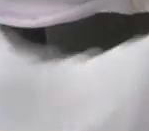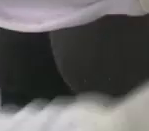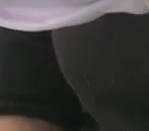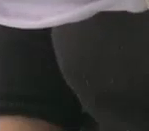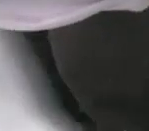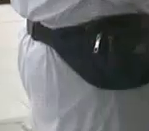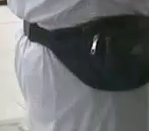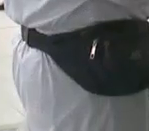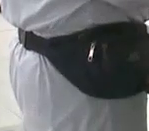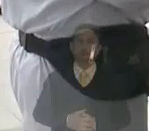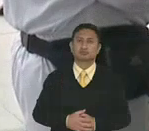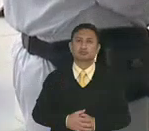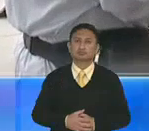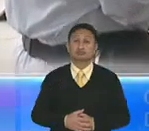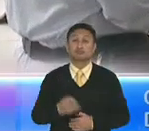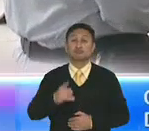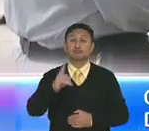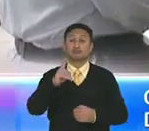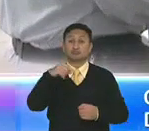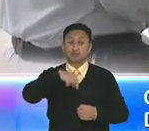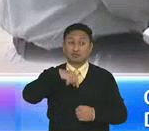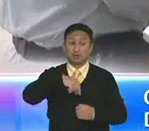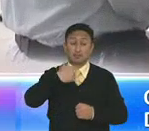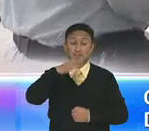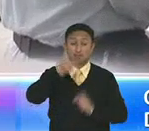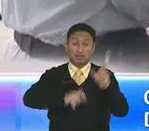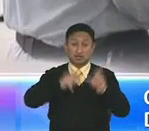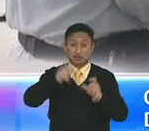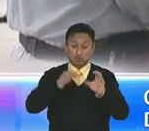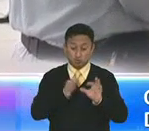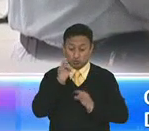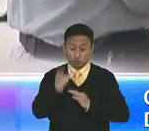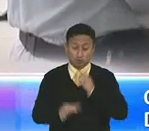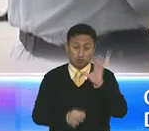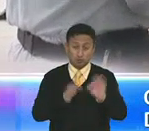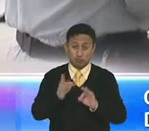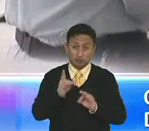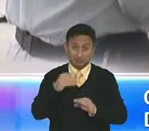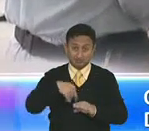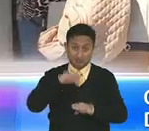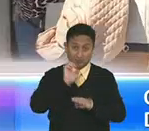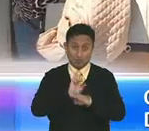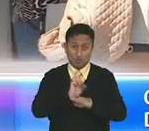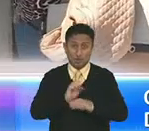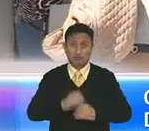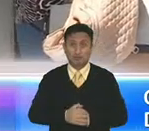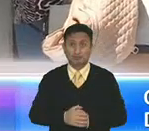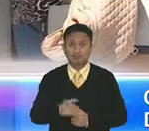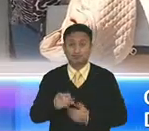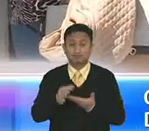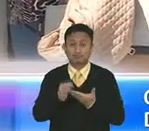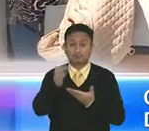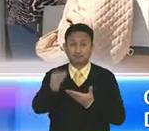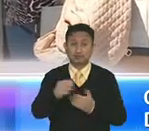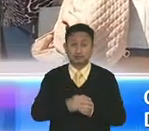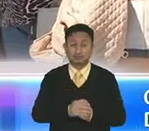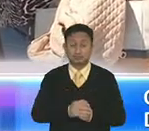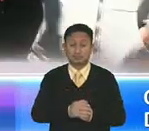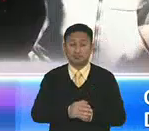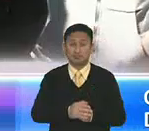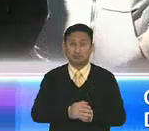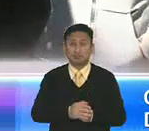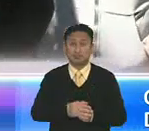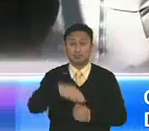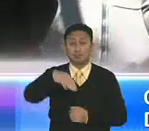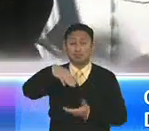ciudad con más pacientes contagiados de COVID-19 a escala nacional. Las parroquias urbanas Belisario Quevedo y Magdalena presentan